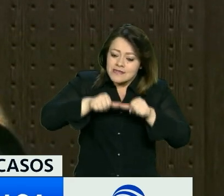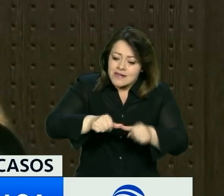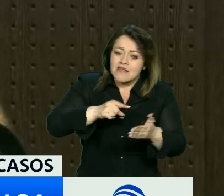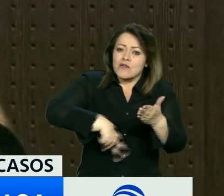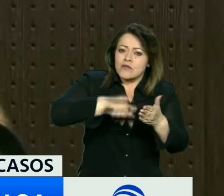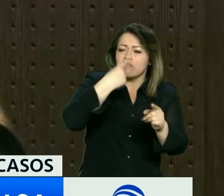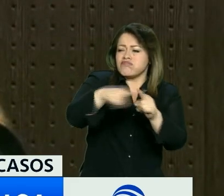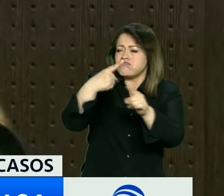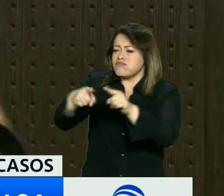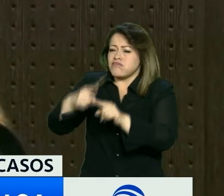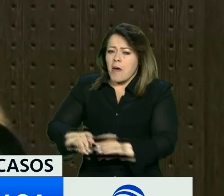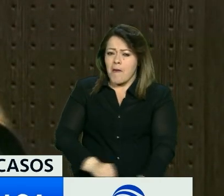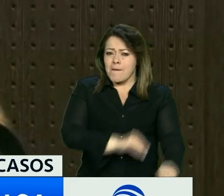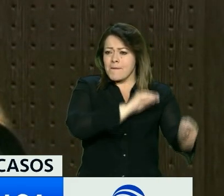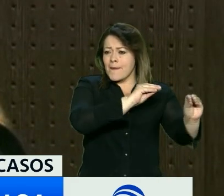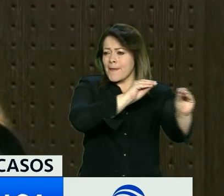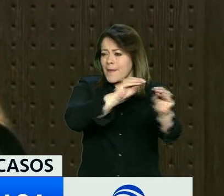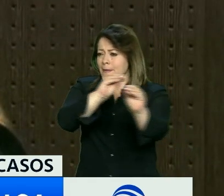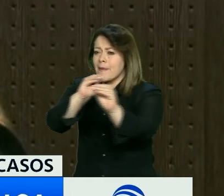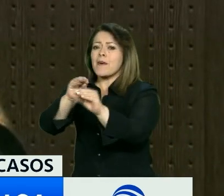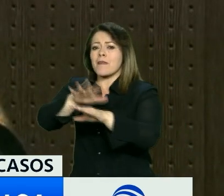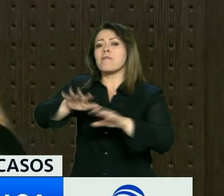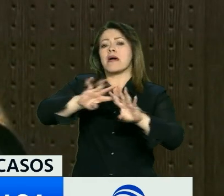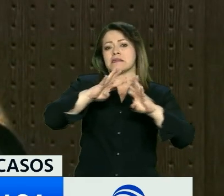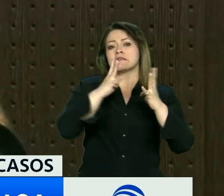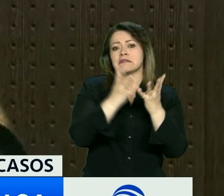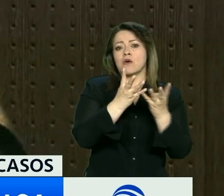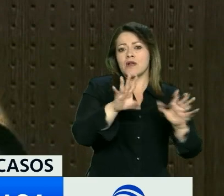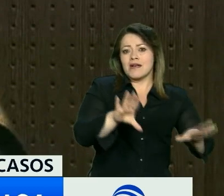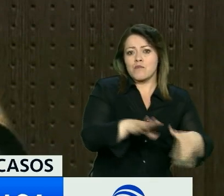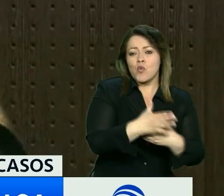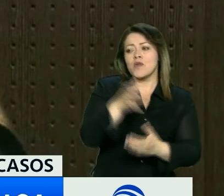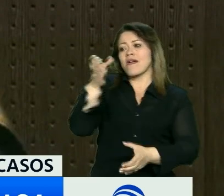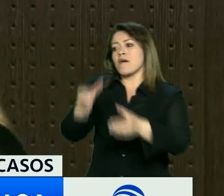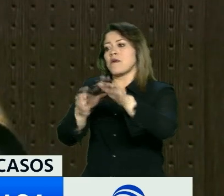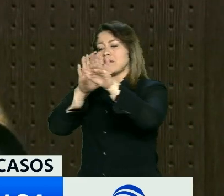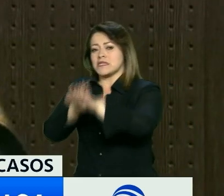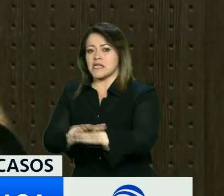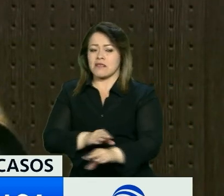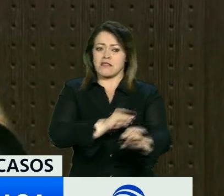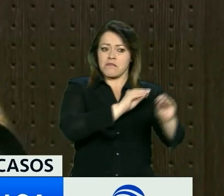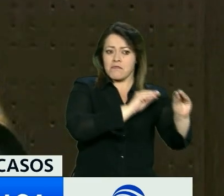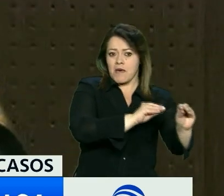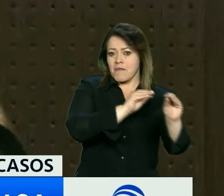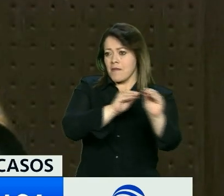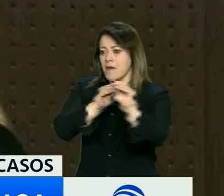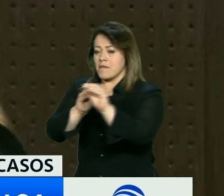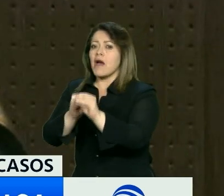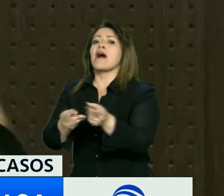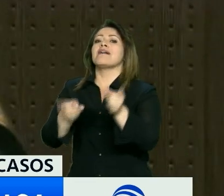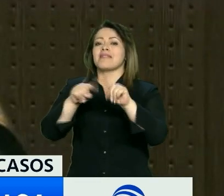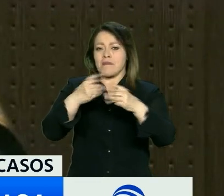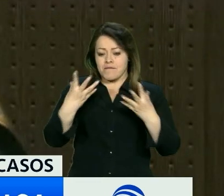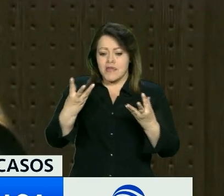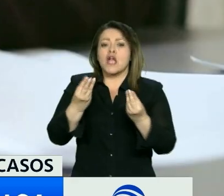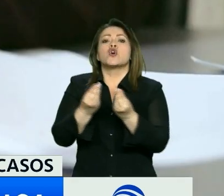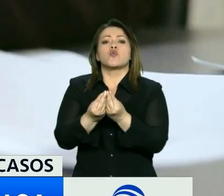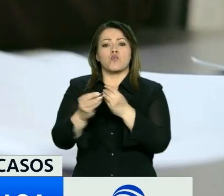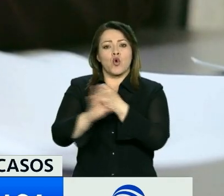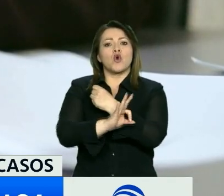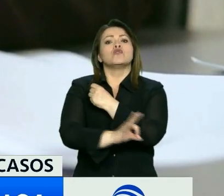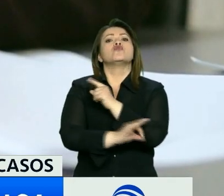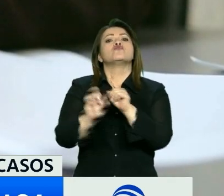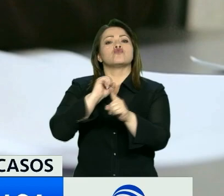en distintas dependencias del Senado de la República y de la Cámara de Representantes y se contrató un equipo psicosocial.